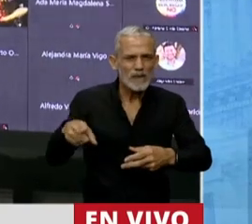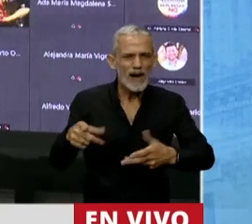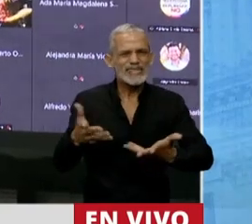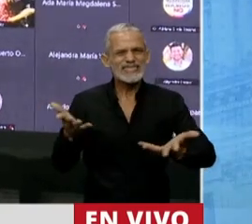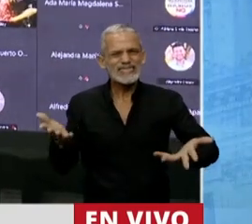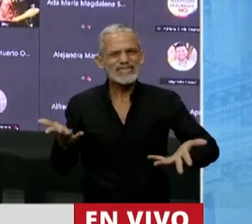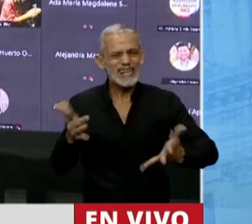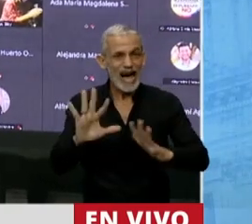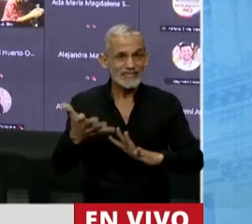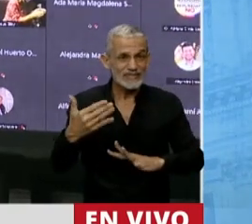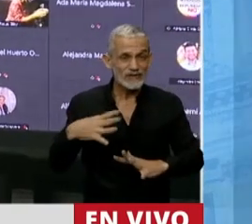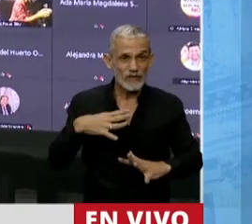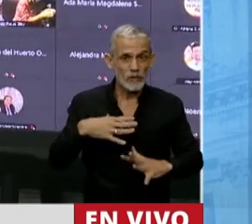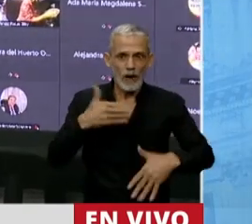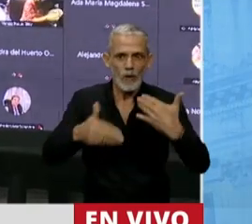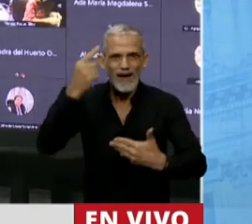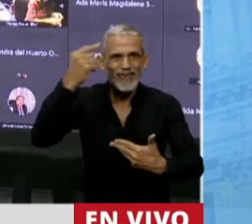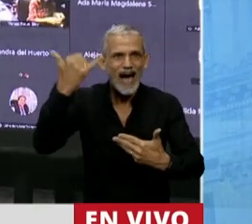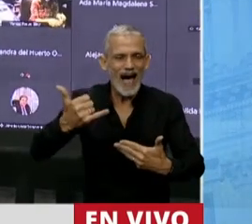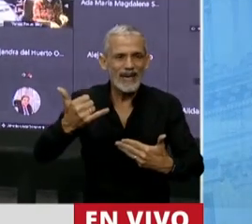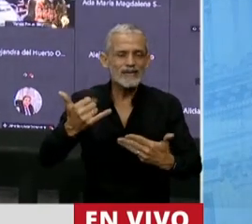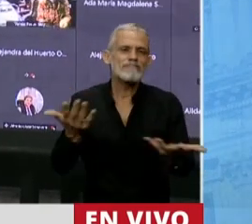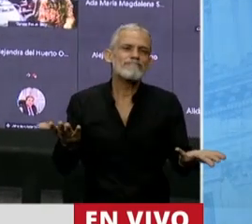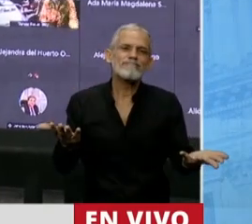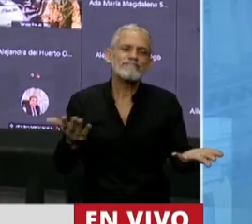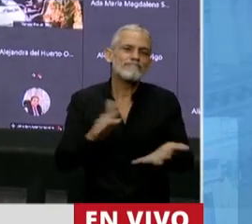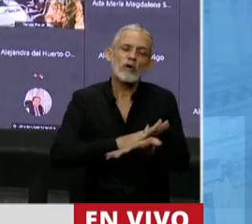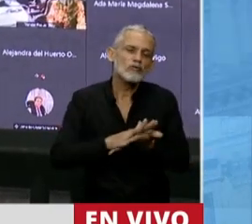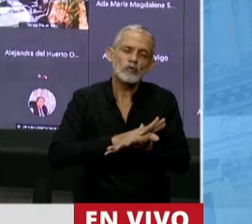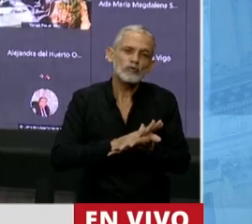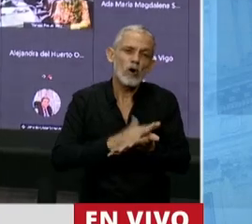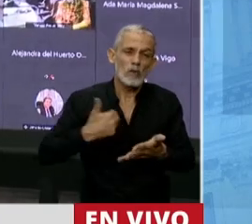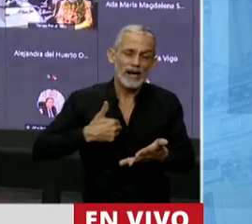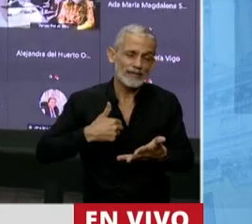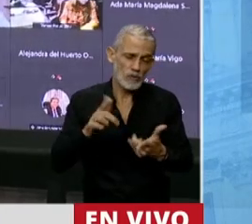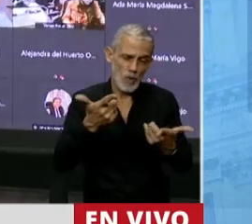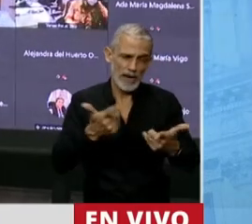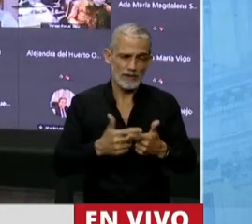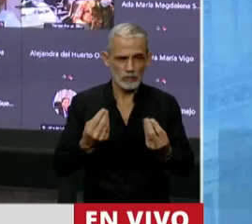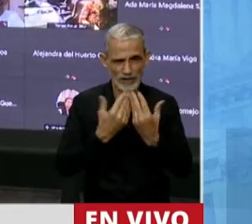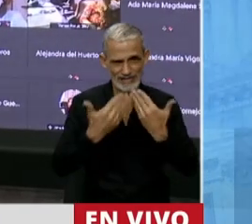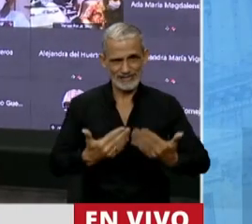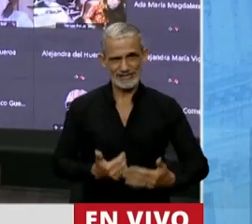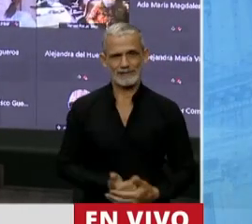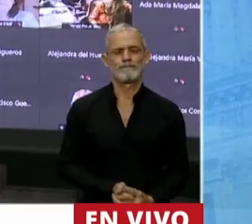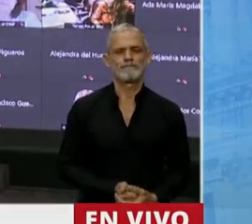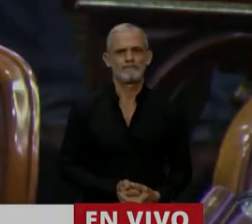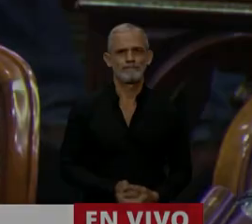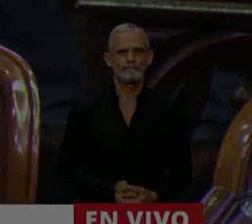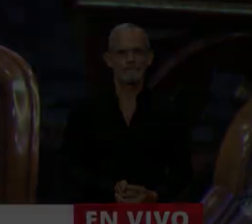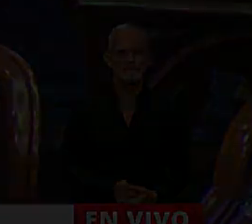y emprendedora, no tendremos salida como nación. Muchísimas gracias. Gracias, diputado.